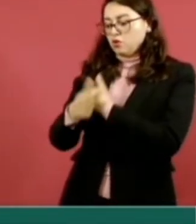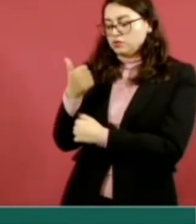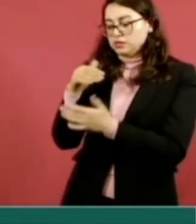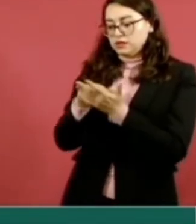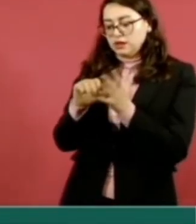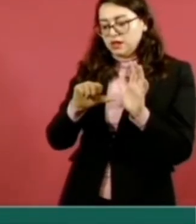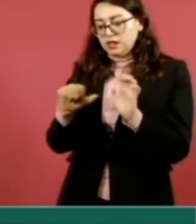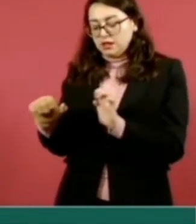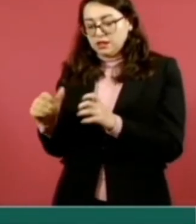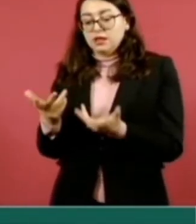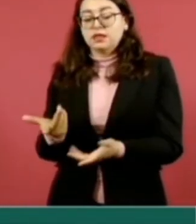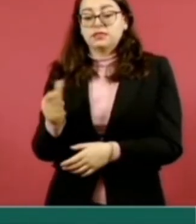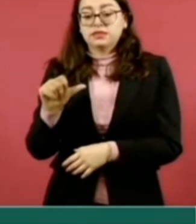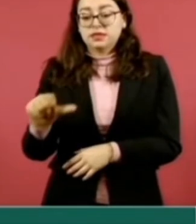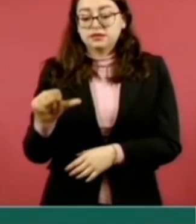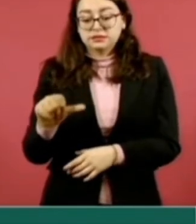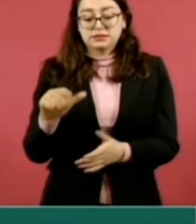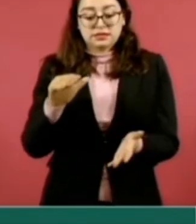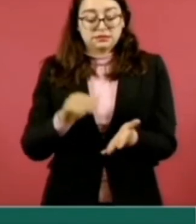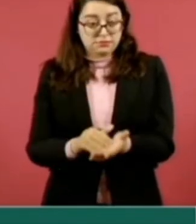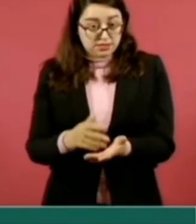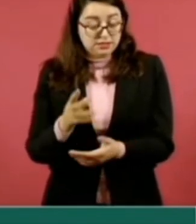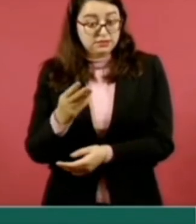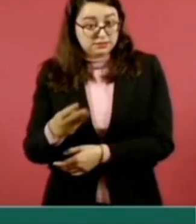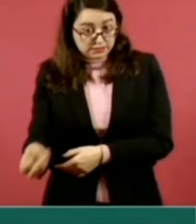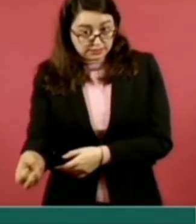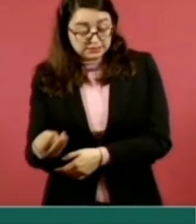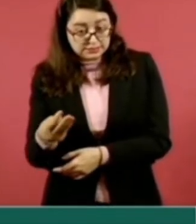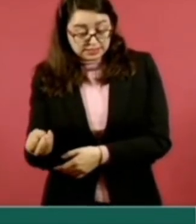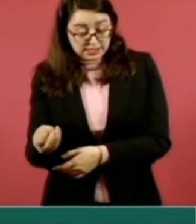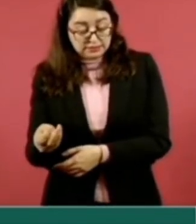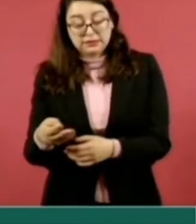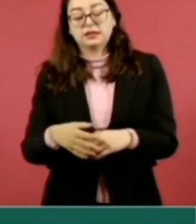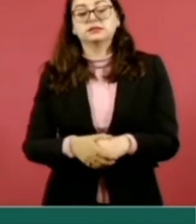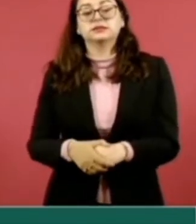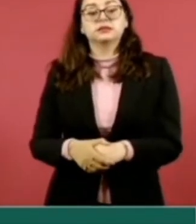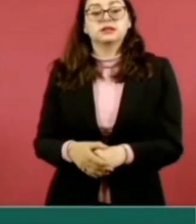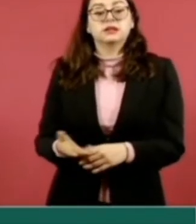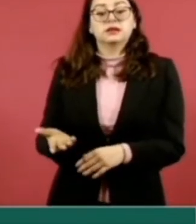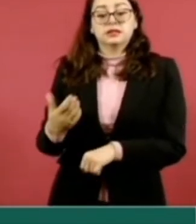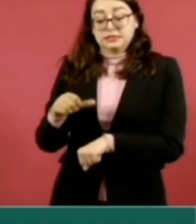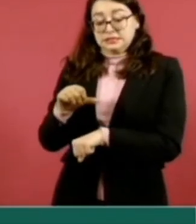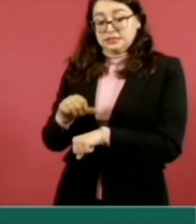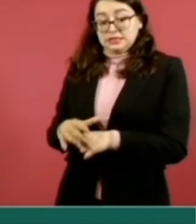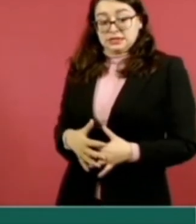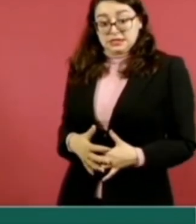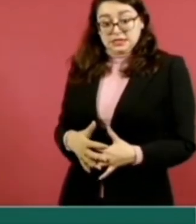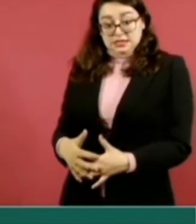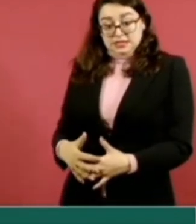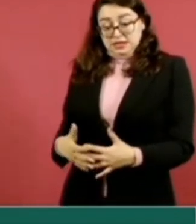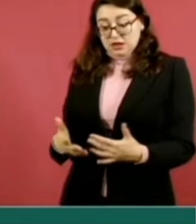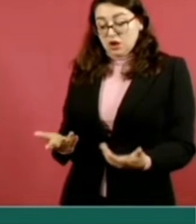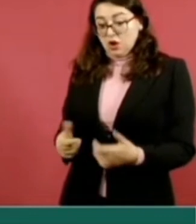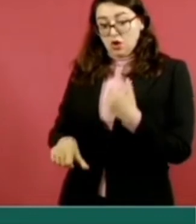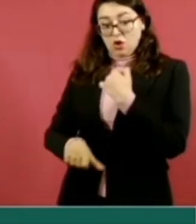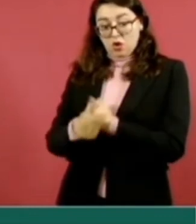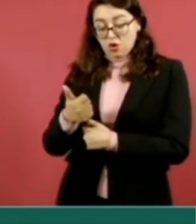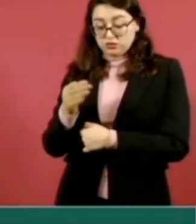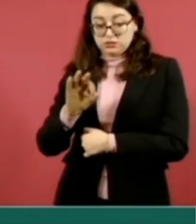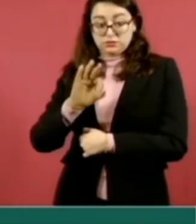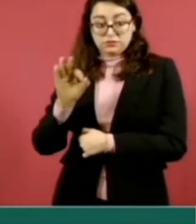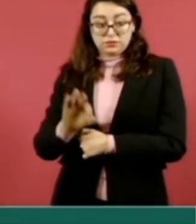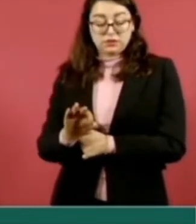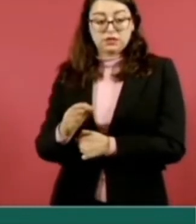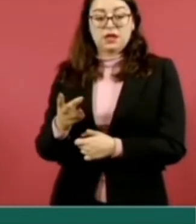a 16 mil 300 consultas de medicina familiar. Y en el número de partos el incremento es del 11 por ciento,